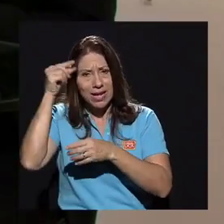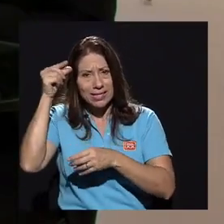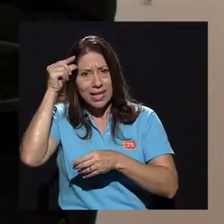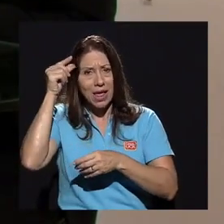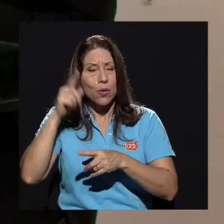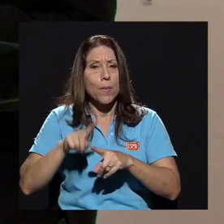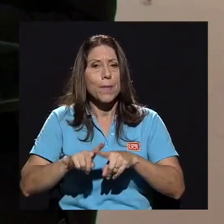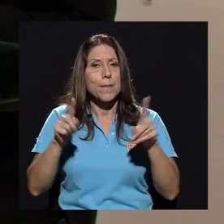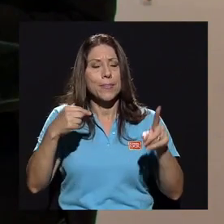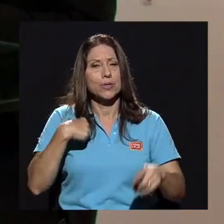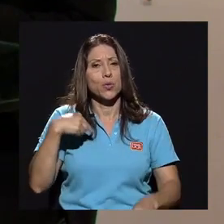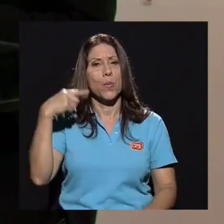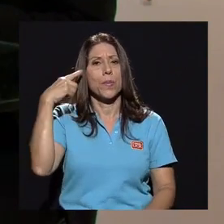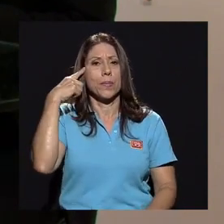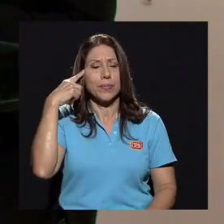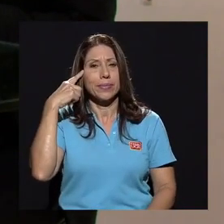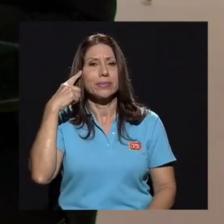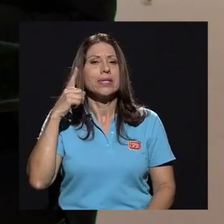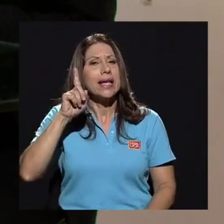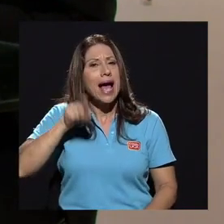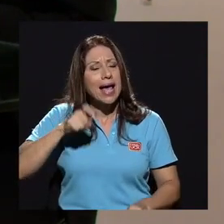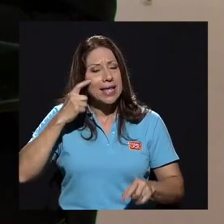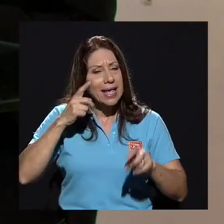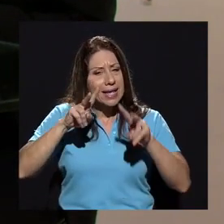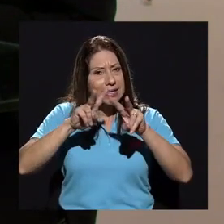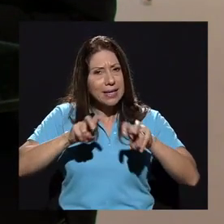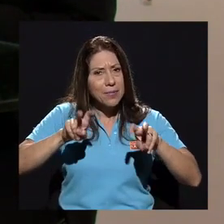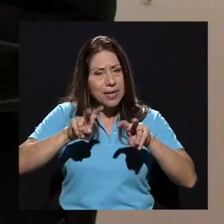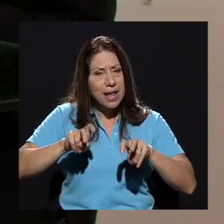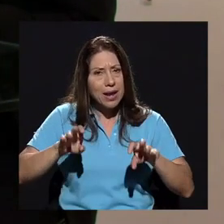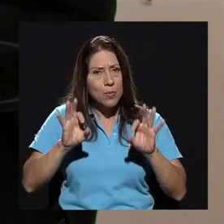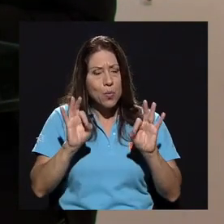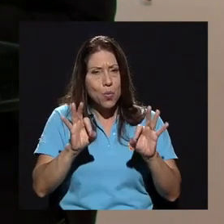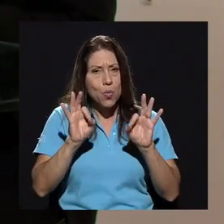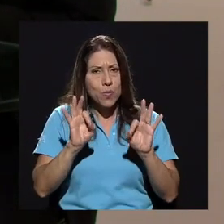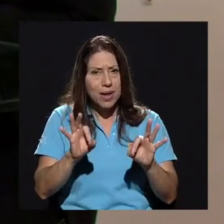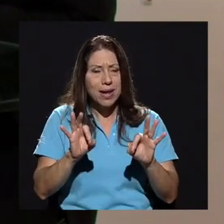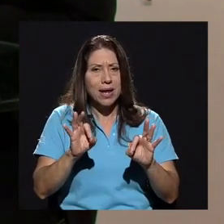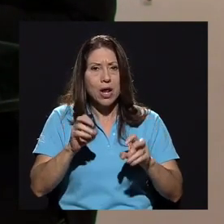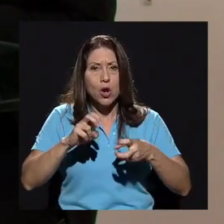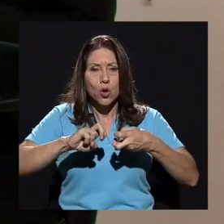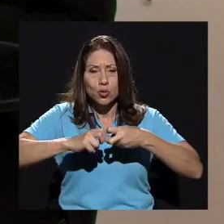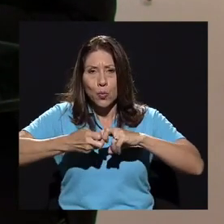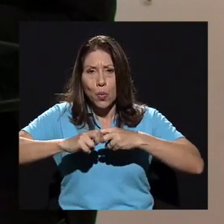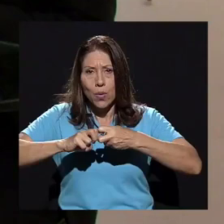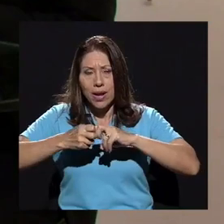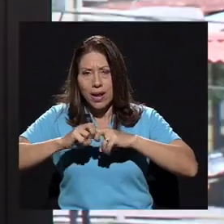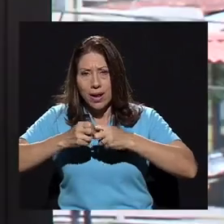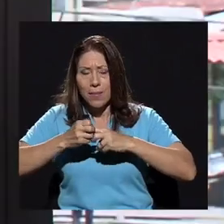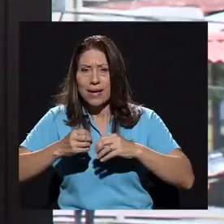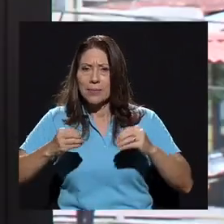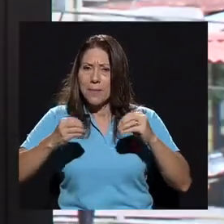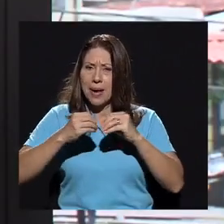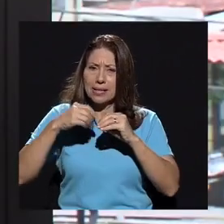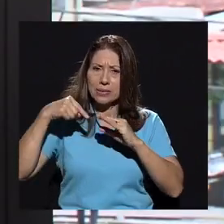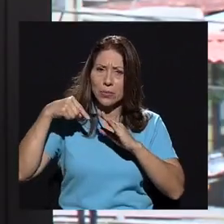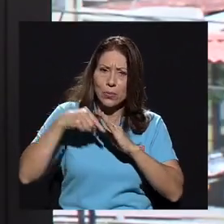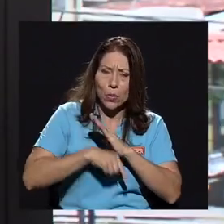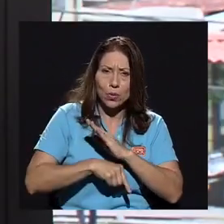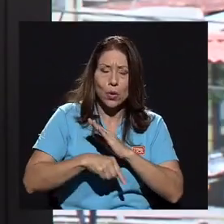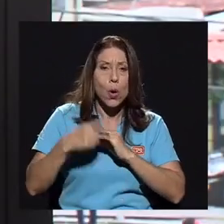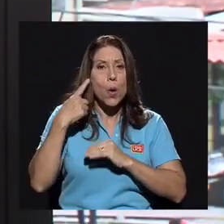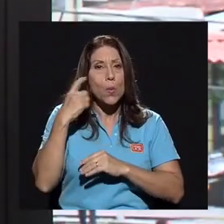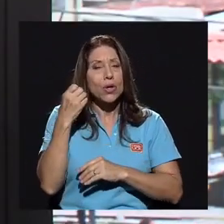Lo que pasa es que pienso yo que habría que ver, examinar muy bien los problemas de fondo. Porque si usted